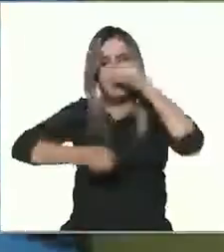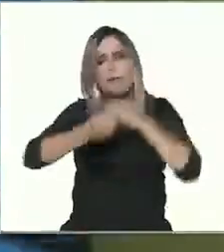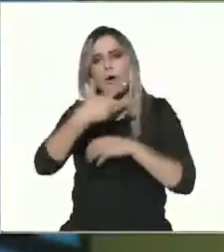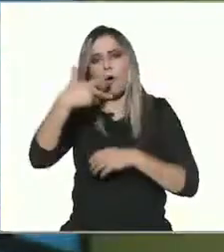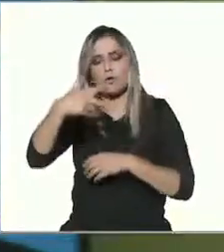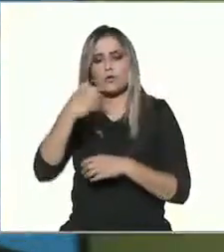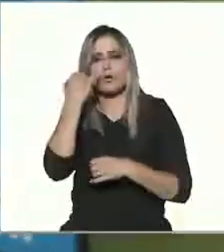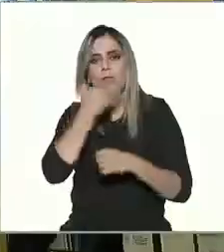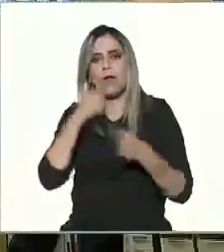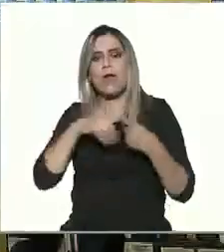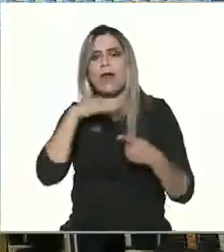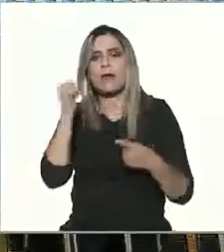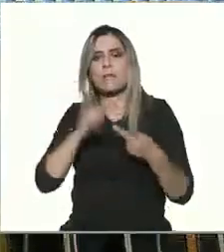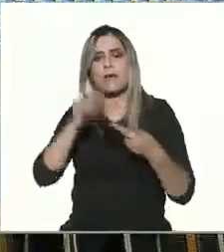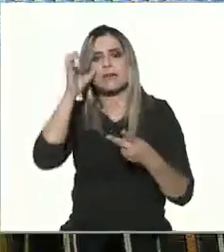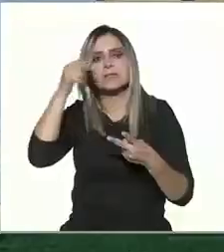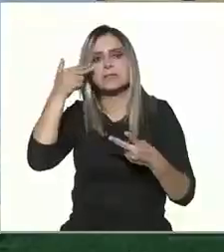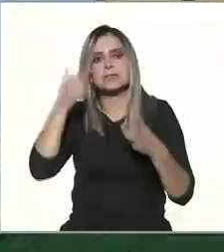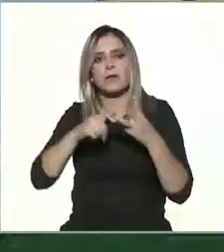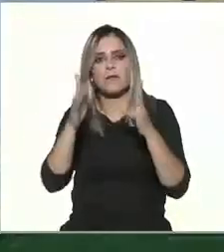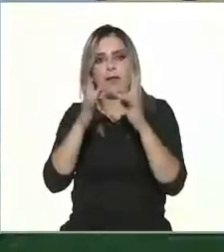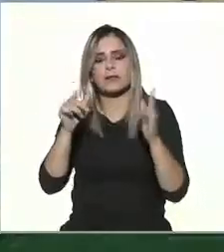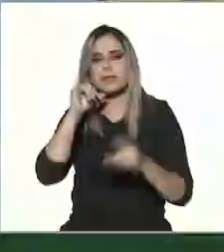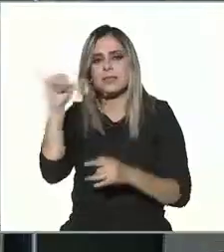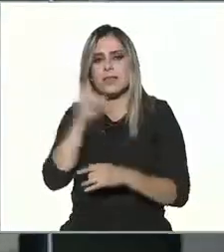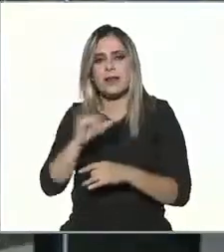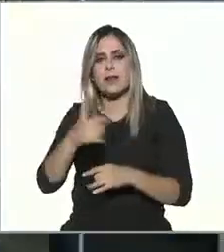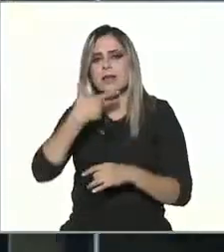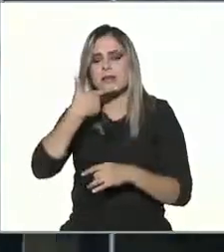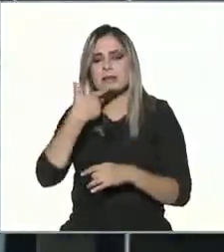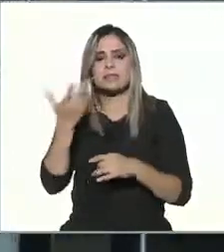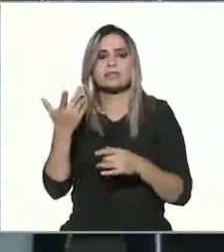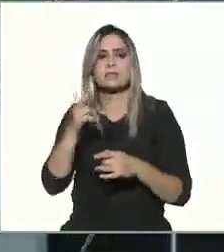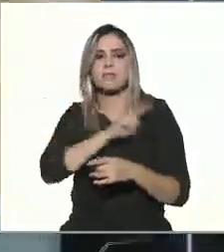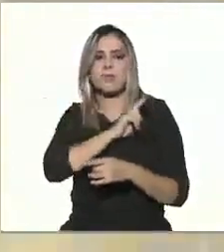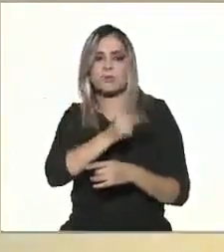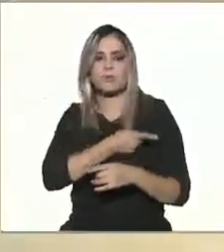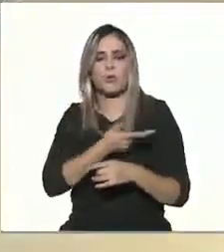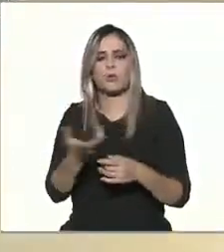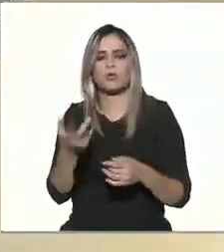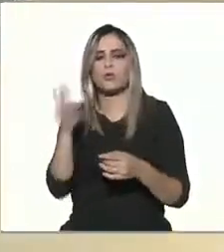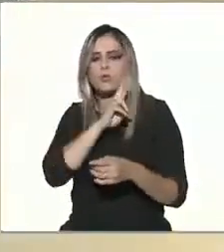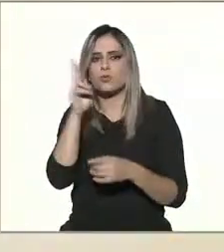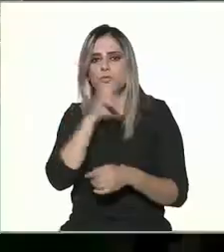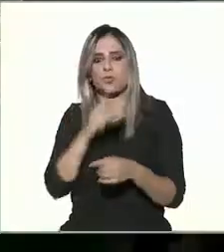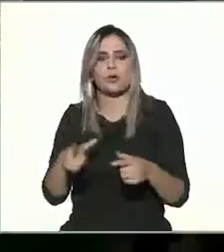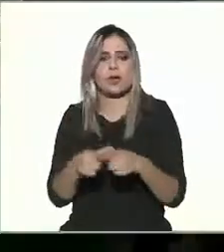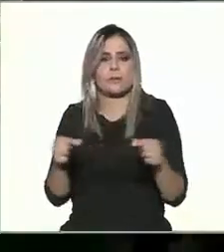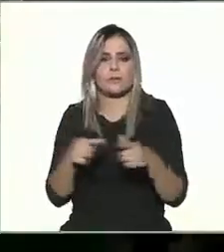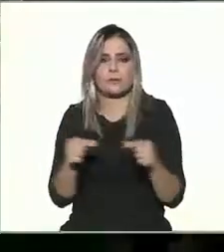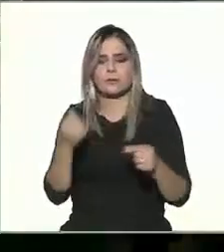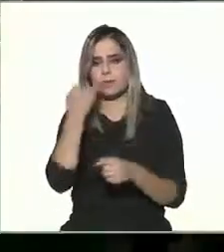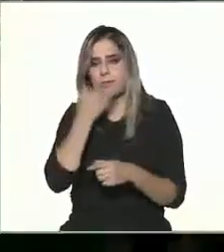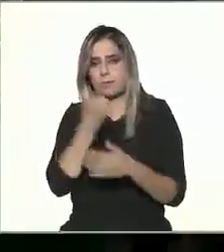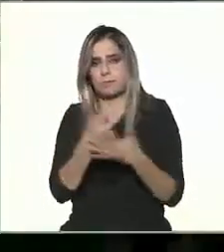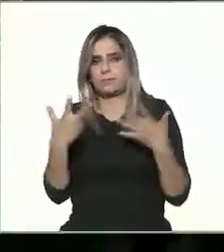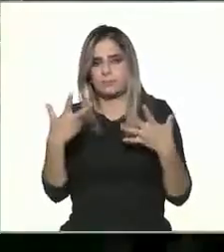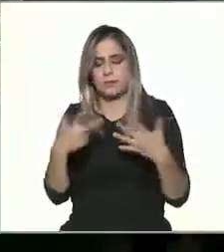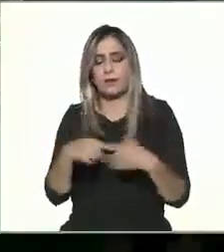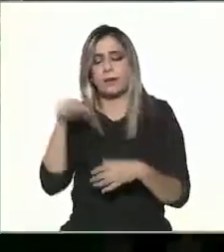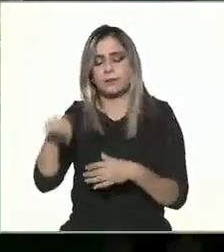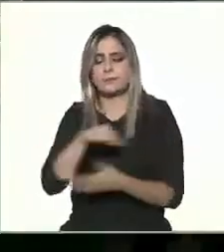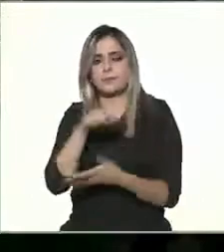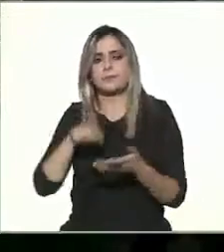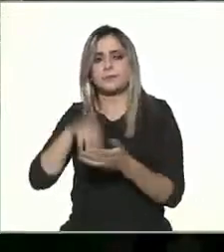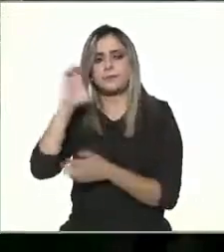son alemán, chino, francés, italiano, inglés, portugués, ruso, japonés. Actualmente, en Ciudad Universitaria